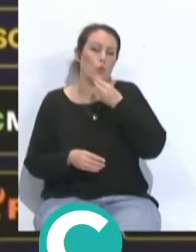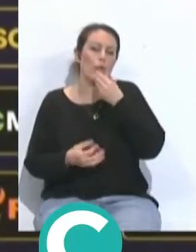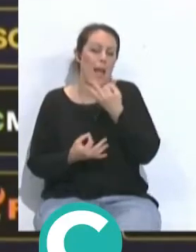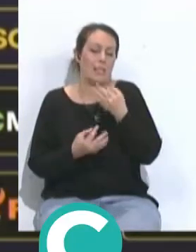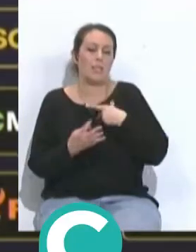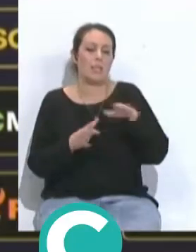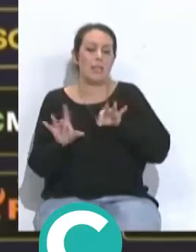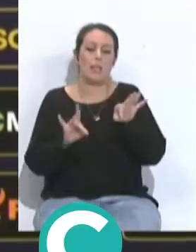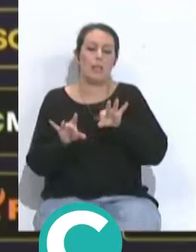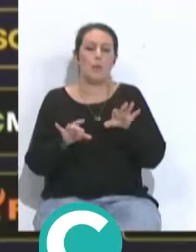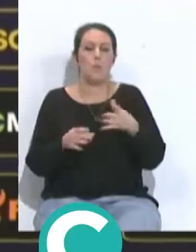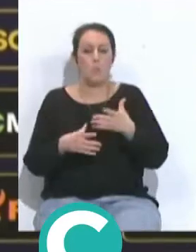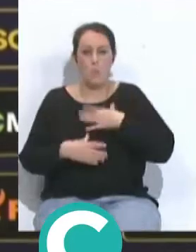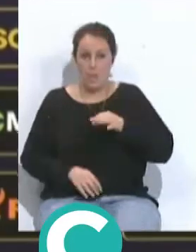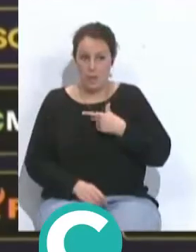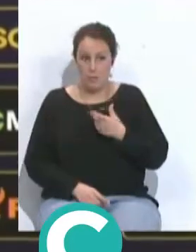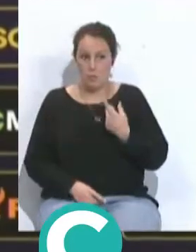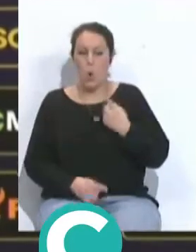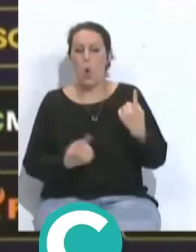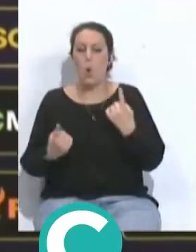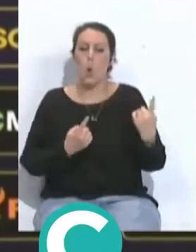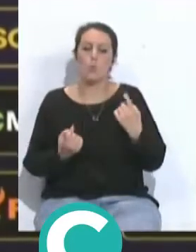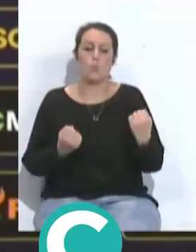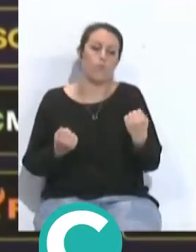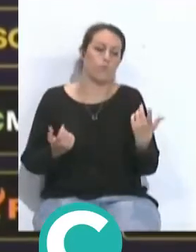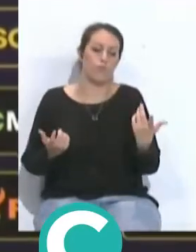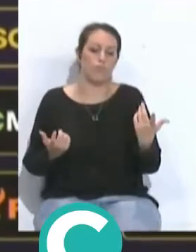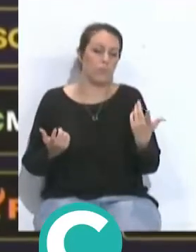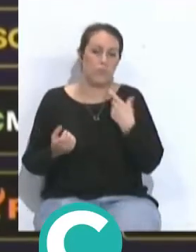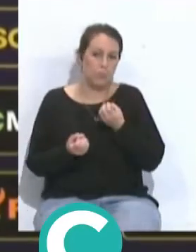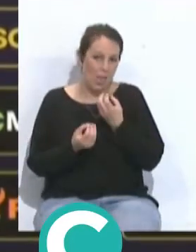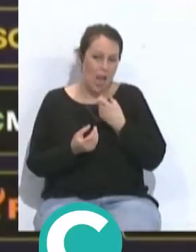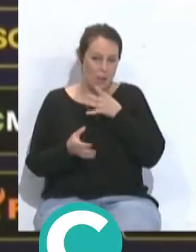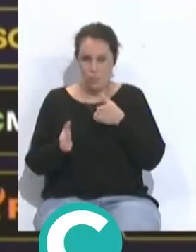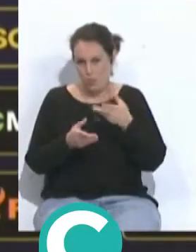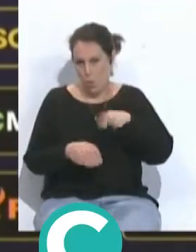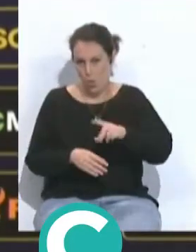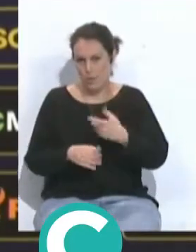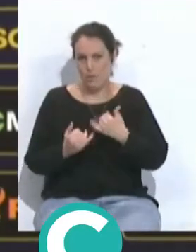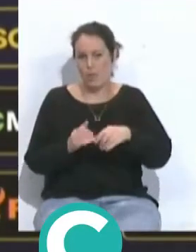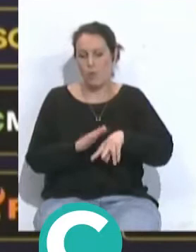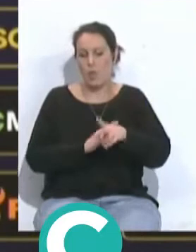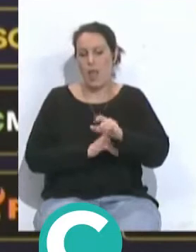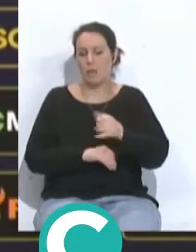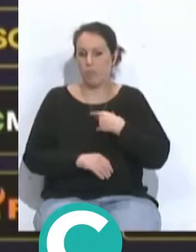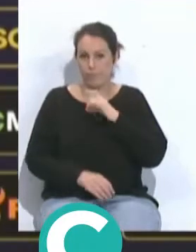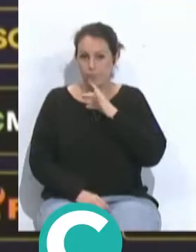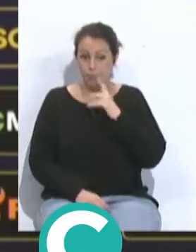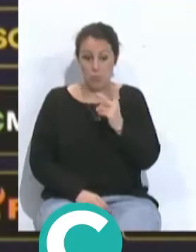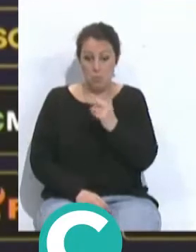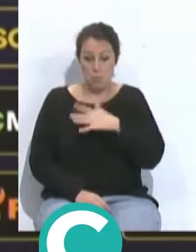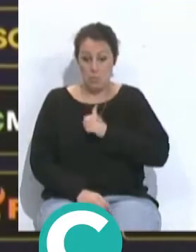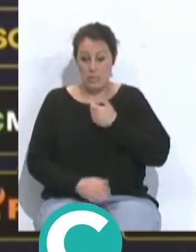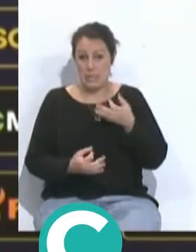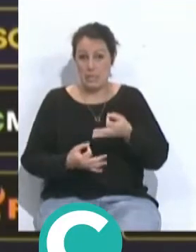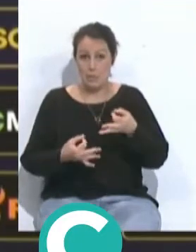comentarte ahora qué fuerza de uno qué fuerza me da otro creo que bueno no es el momento al final estamos muy contentos con los futbolistas que tenemos los dos tienen opciones